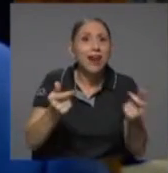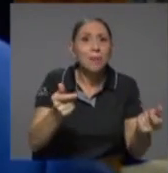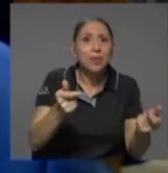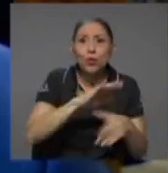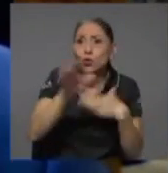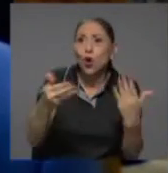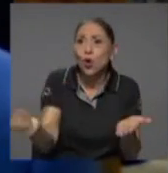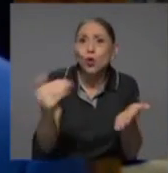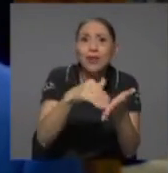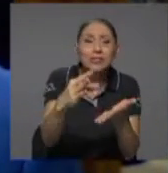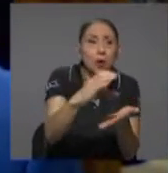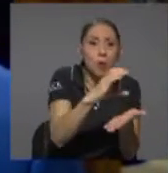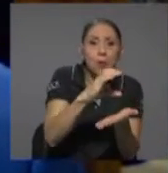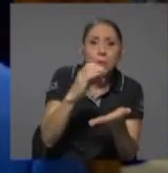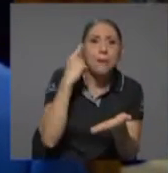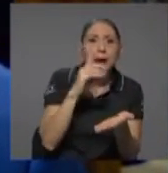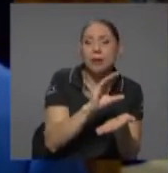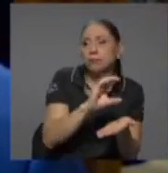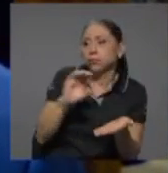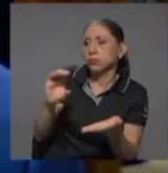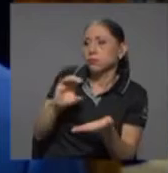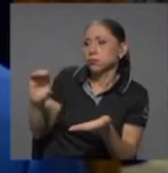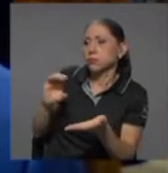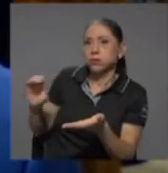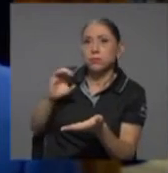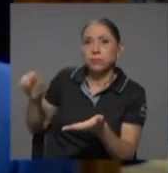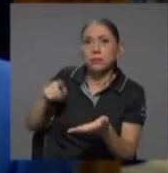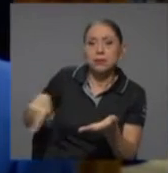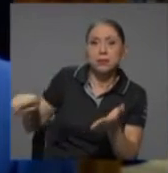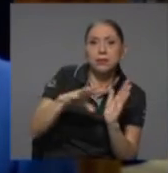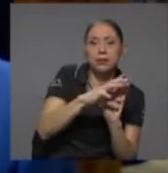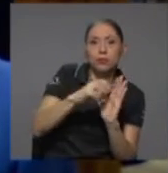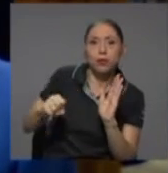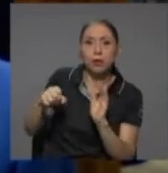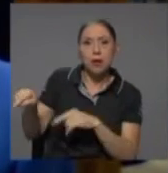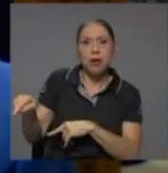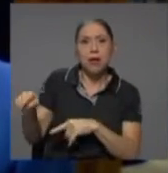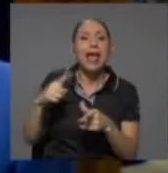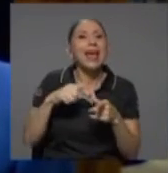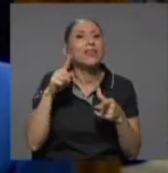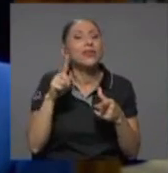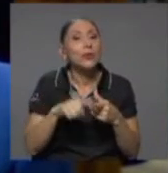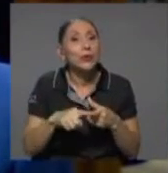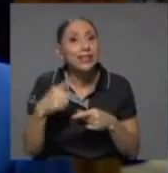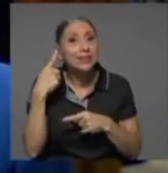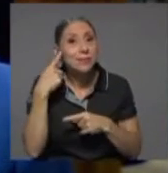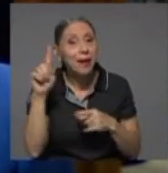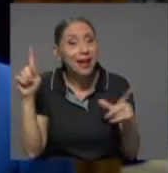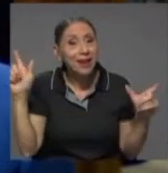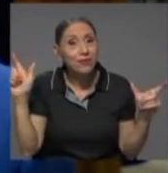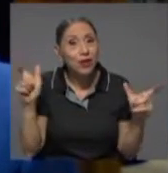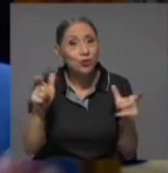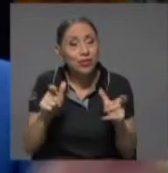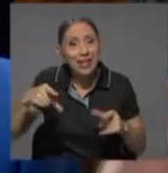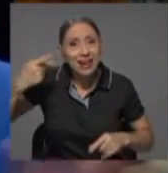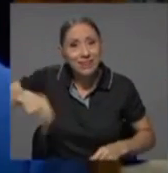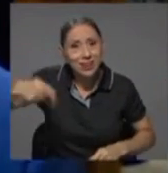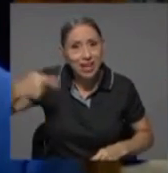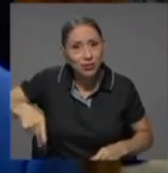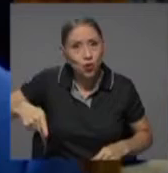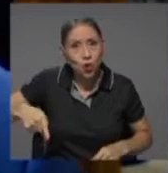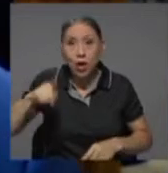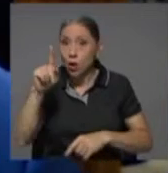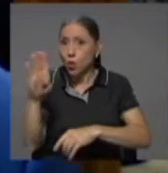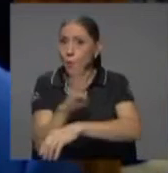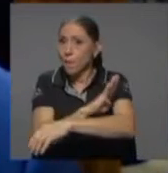activos para poderle hacer frente al retiro de depósitos. Entonces, para reducir el riesgo de que un banco no pueda